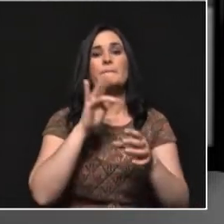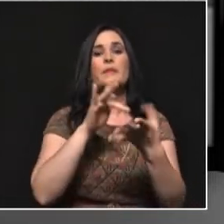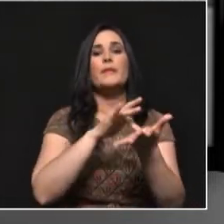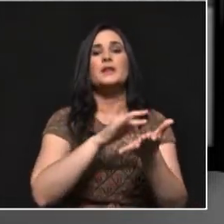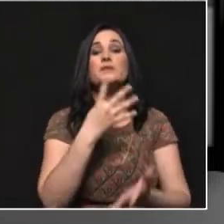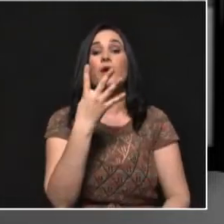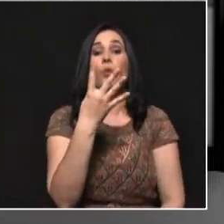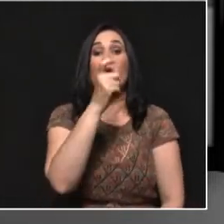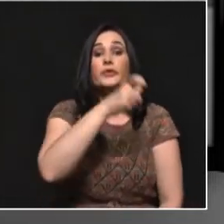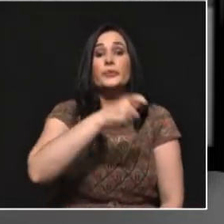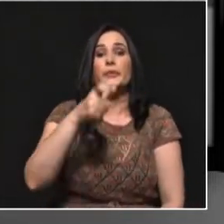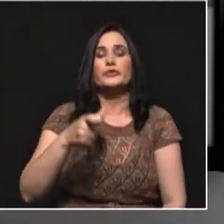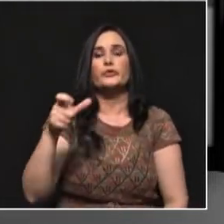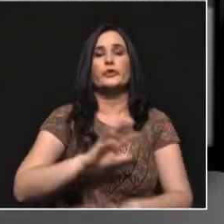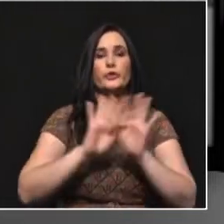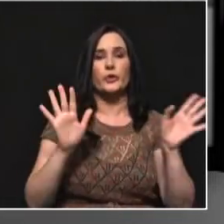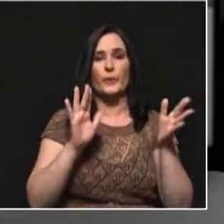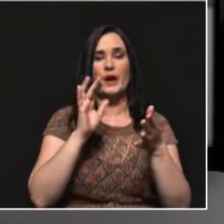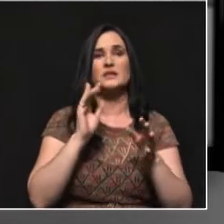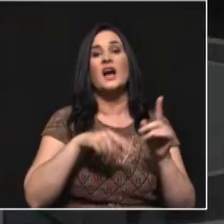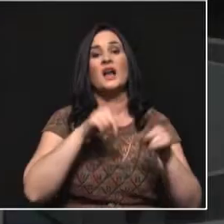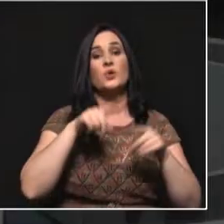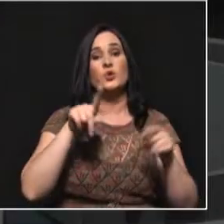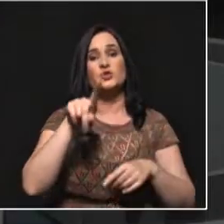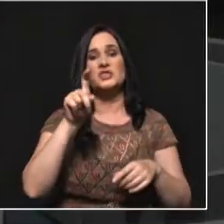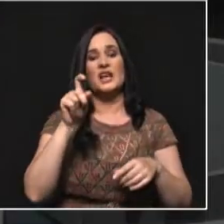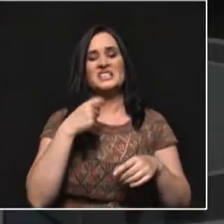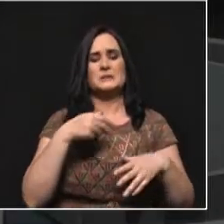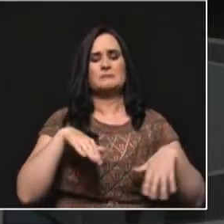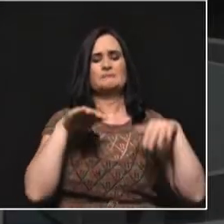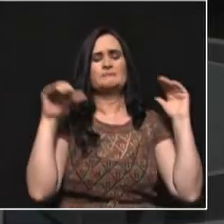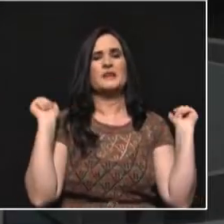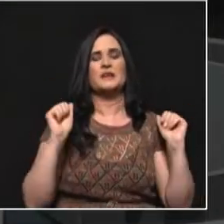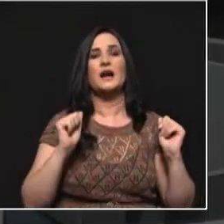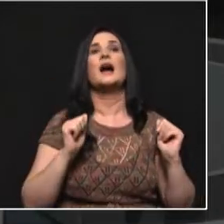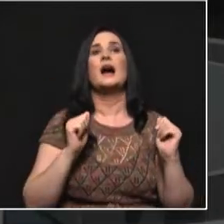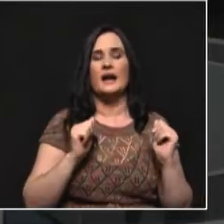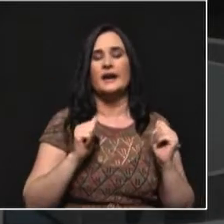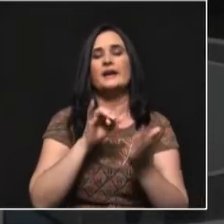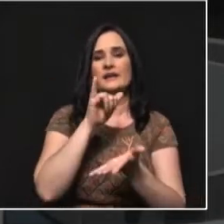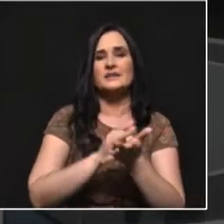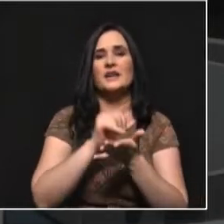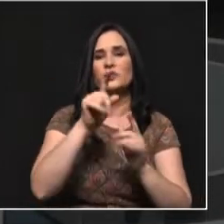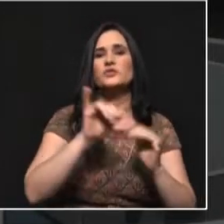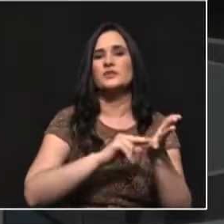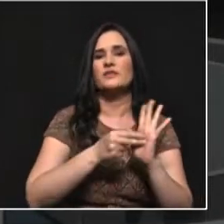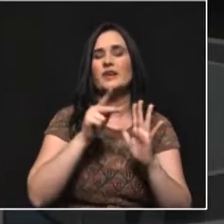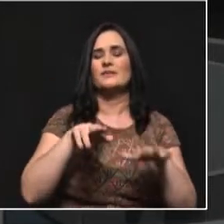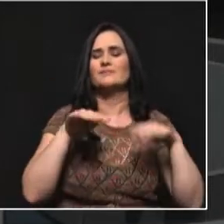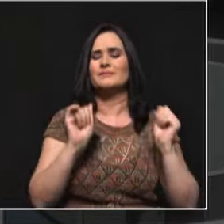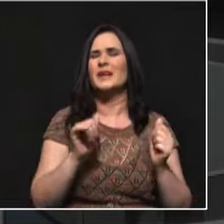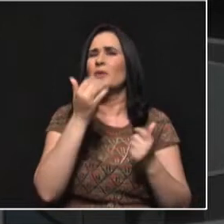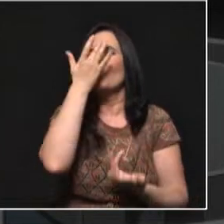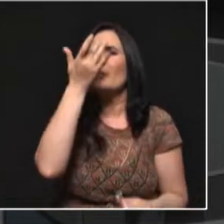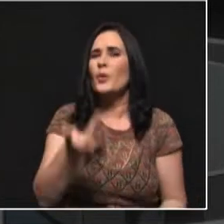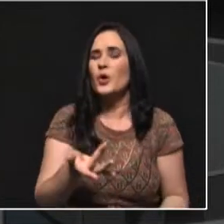la elección, y hay momentos en que 6 dicen, no me interesa participar. Exacto, la abstención tiene esas lógicas en Colombia, la pregunta es por qué.